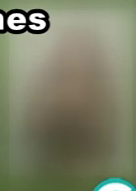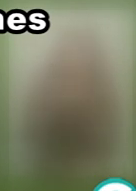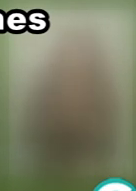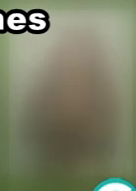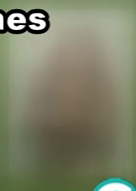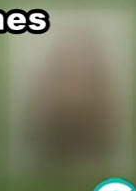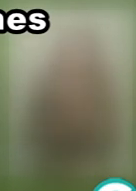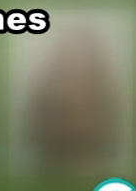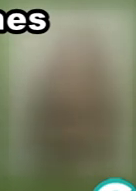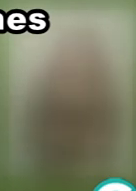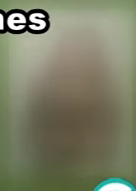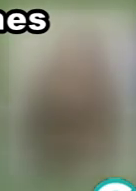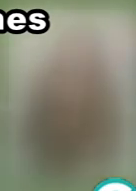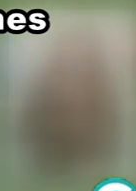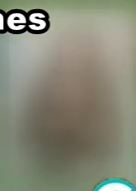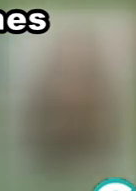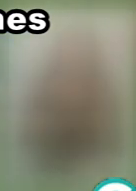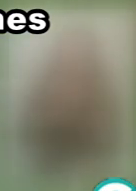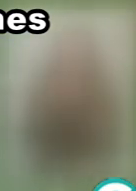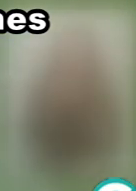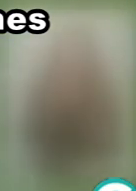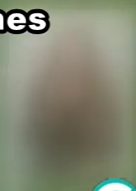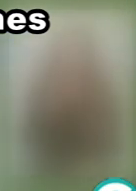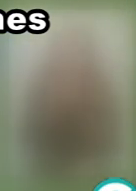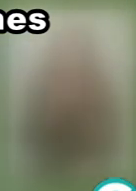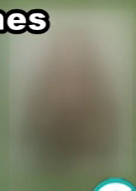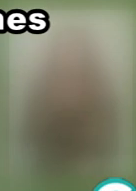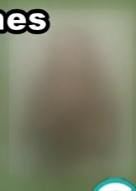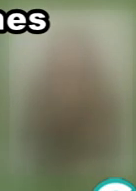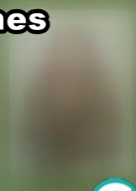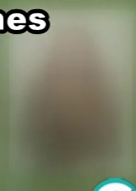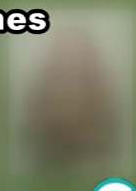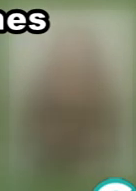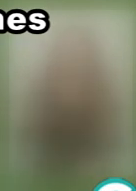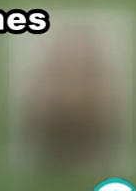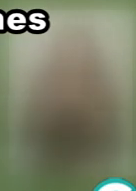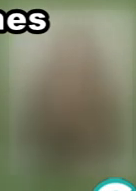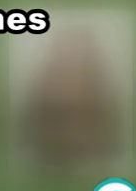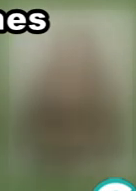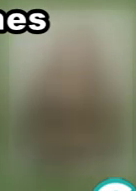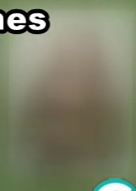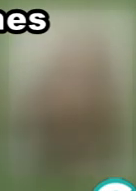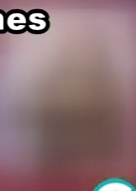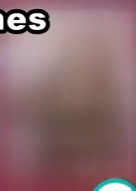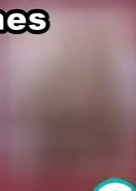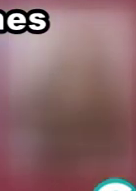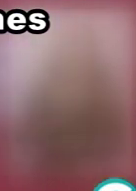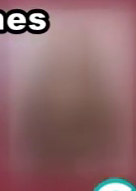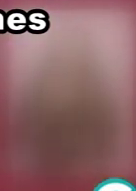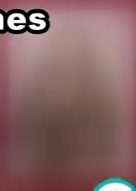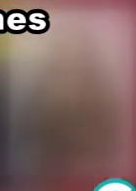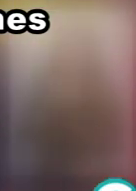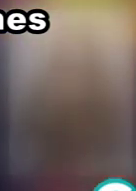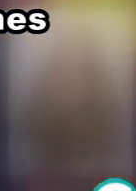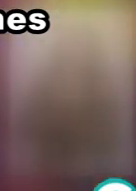Y ahí la tuvo el depo, ¿eh? En el último faltaban 20 segundos para terminar. Manolo Reina ya incluso recula hacia el centro